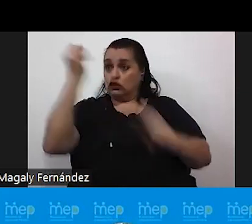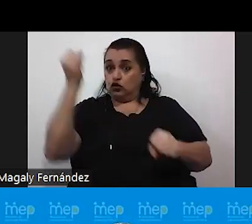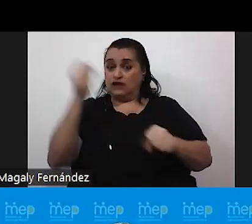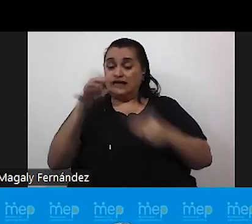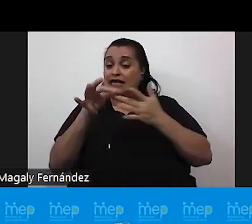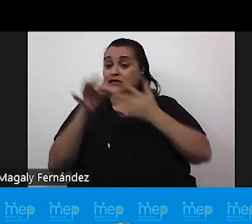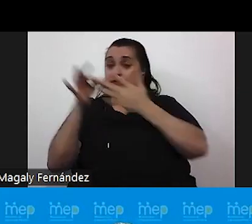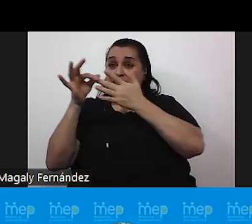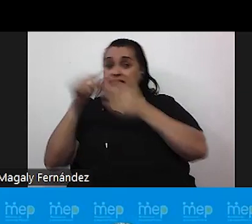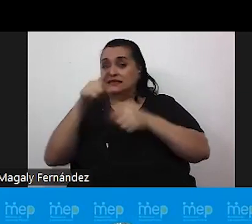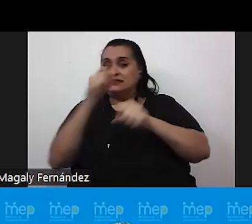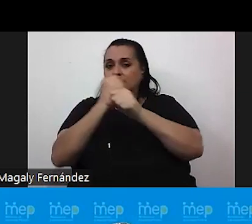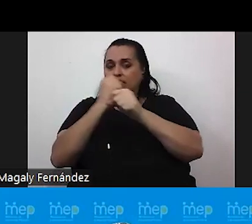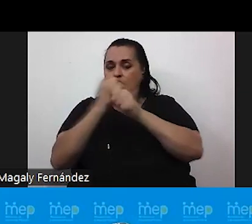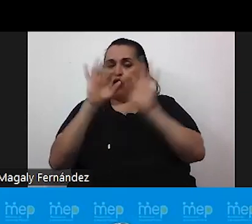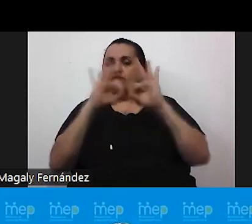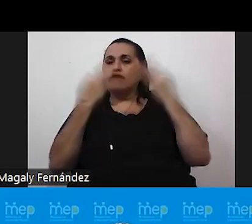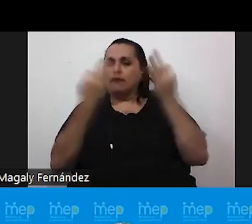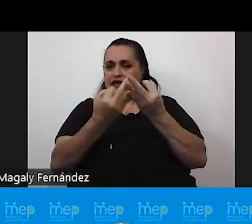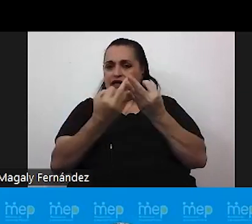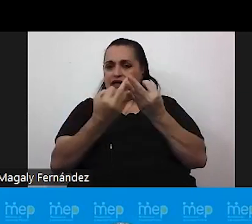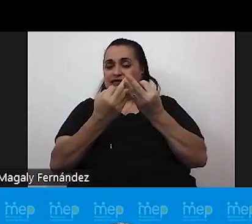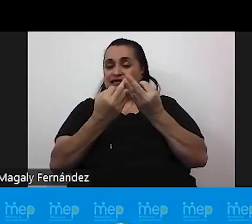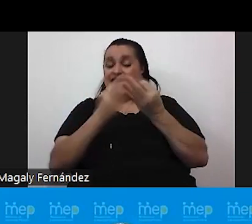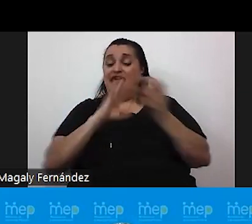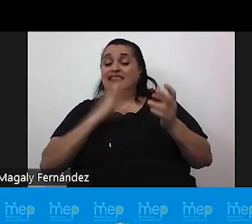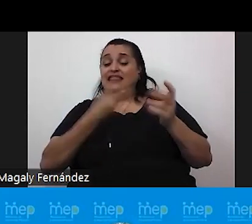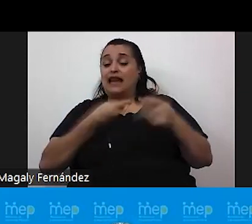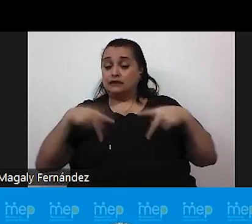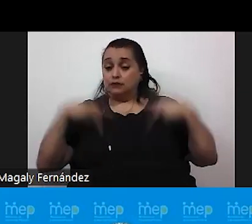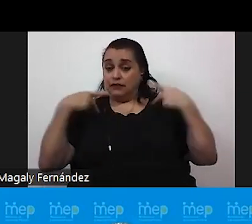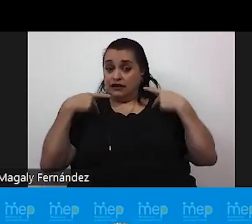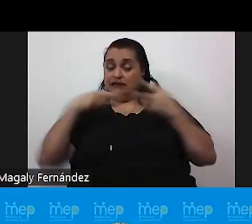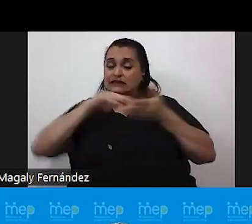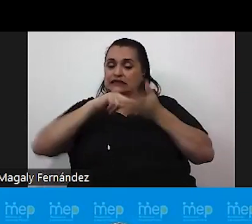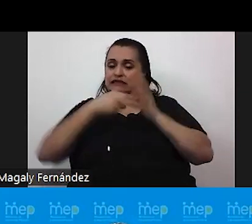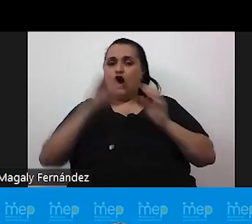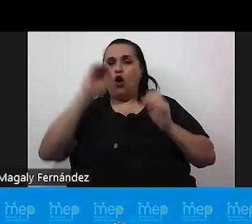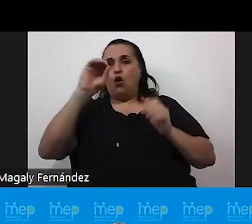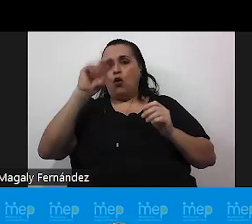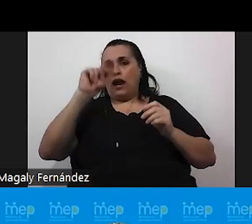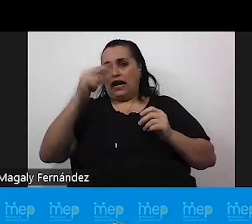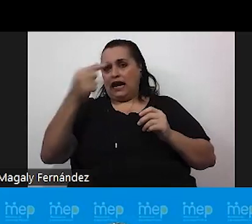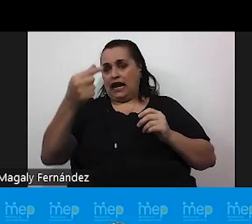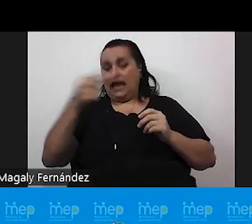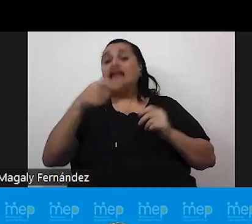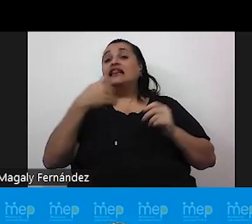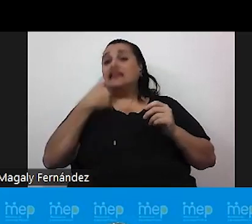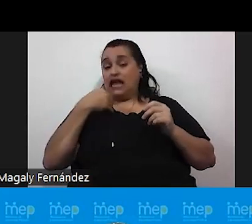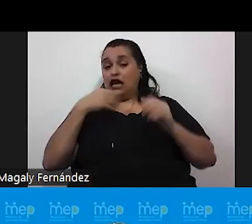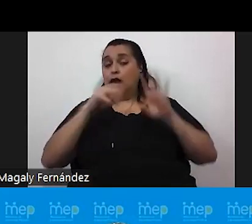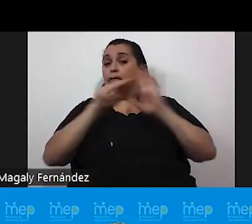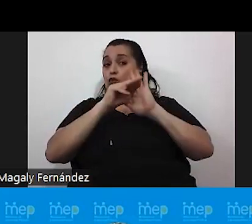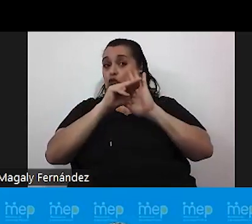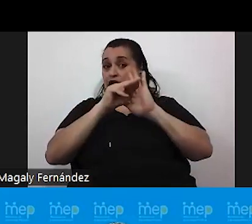para trabajar con las familias por ejemplo Transvida es una ONG que tiene la modalidad del sistema